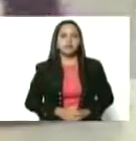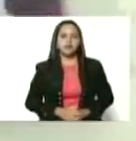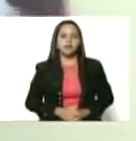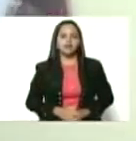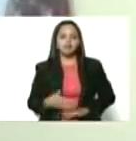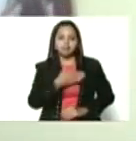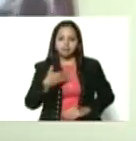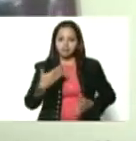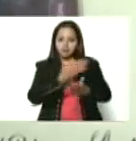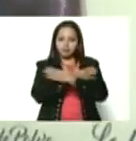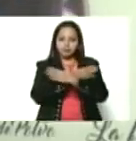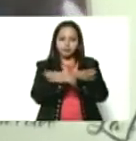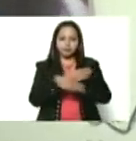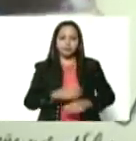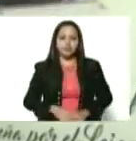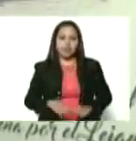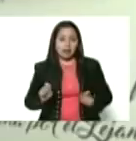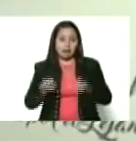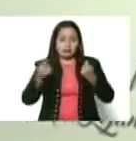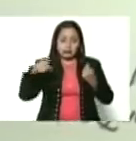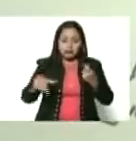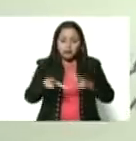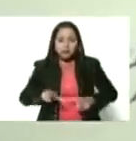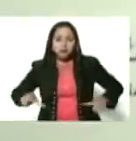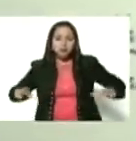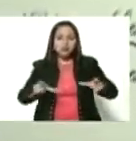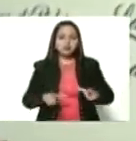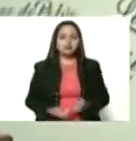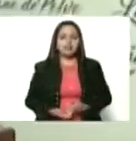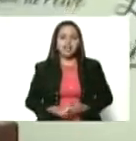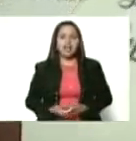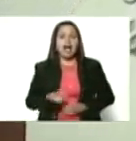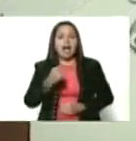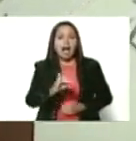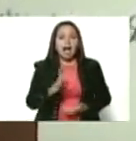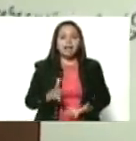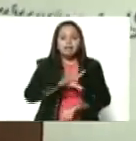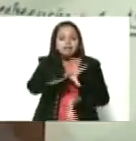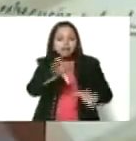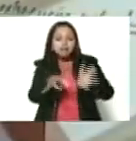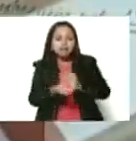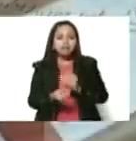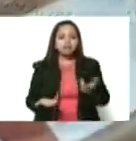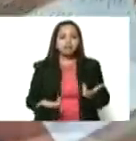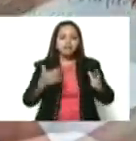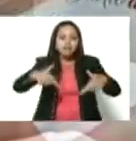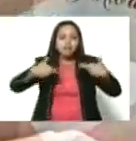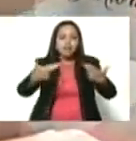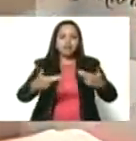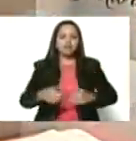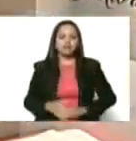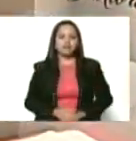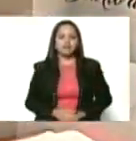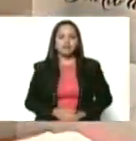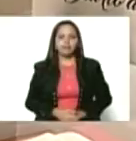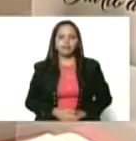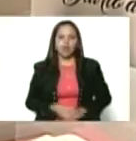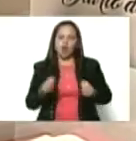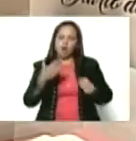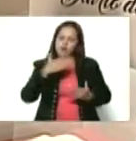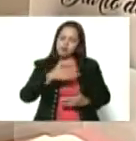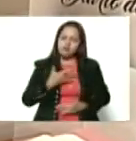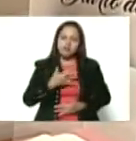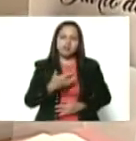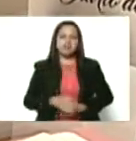Quiero felicitarla por la recuperación de este patrimonio. Tenemos que seguir recuperando patrimonios. Almiranta. ¿Cómo te sientes aquí? Haciéndole este